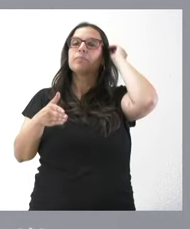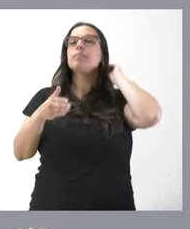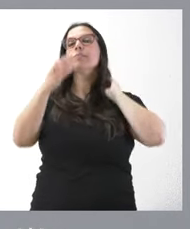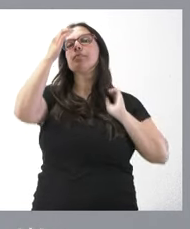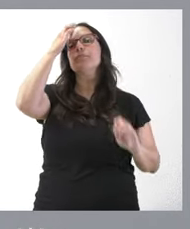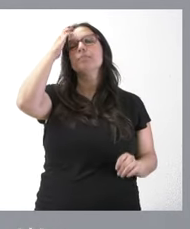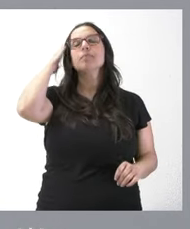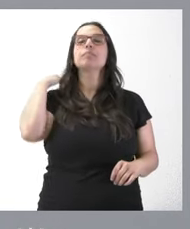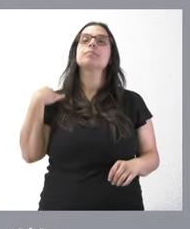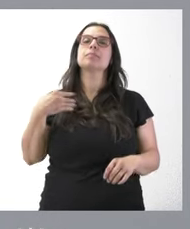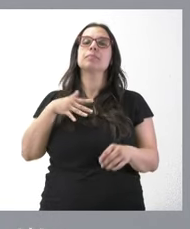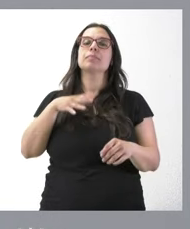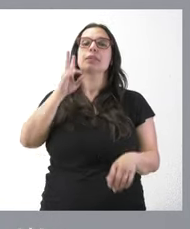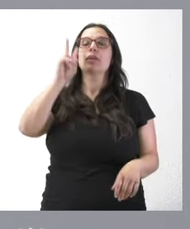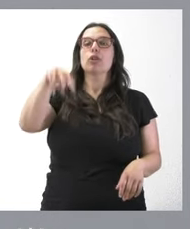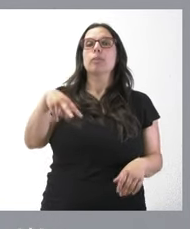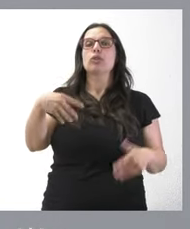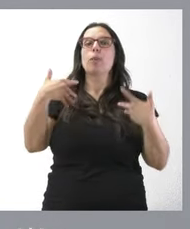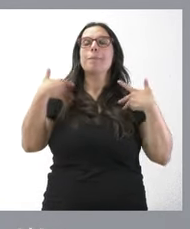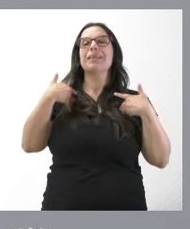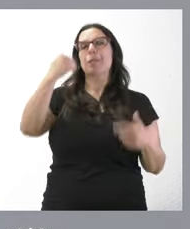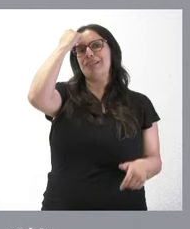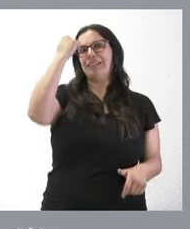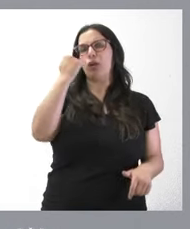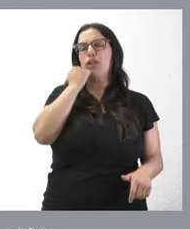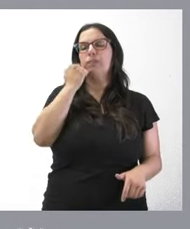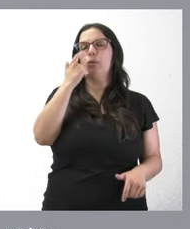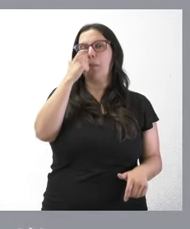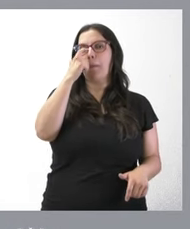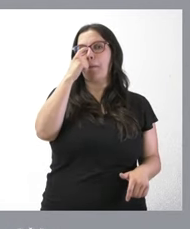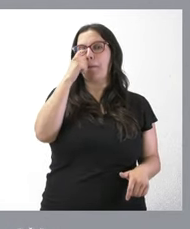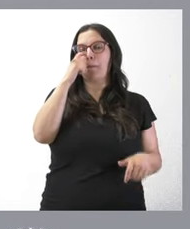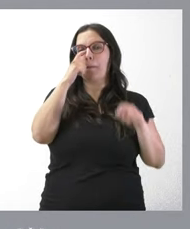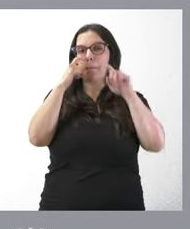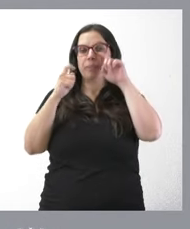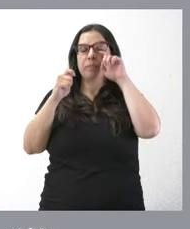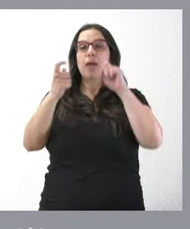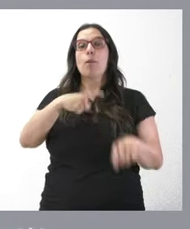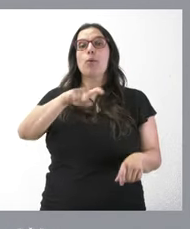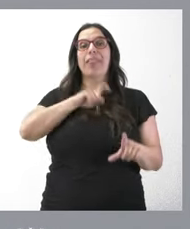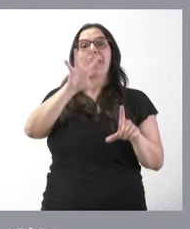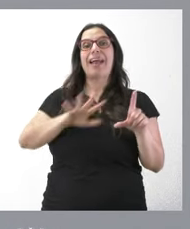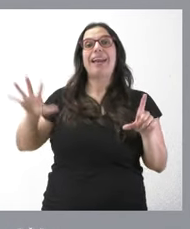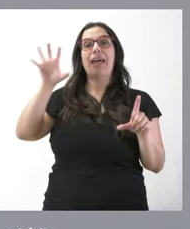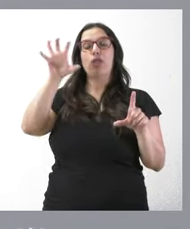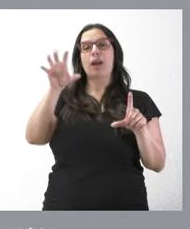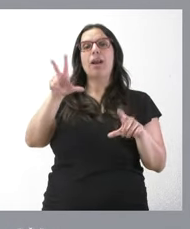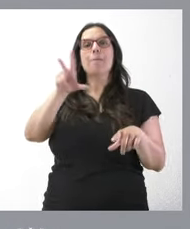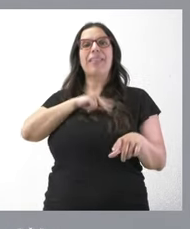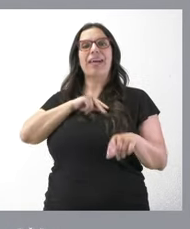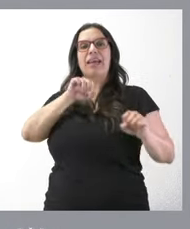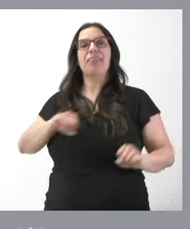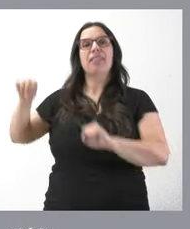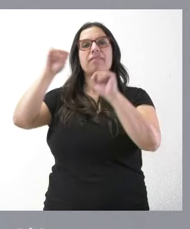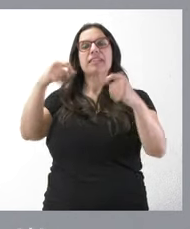de reconocimientos a víctimas del terrorismo. Se concede a la Policía Nacional la medalla en defensa de las víctimas del